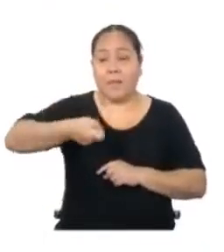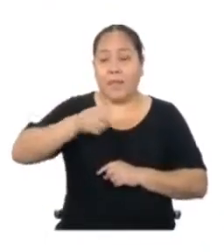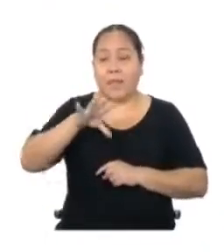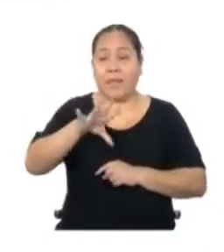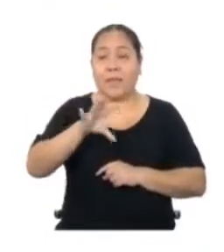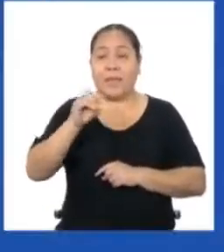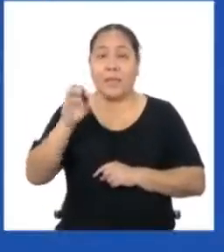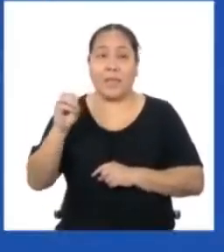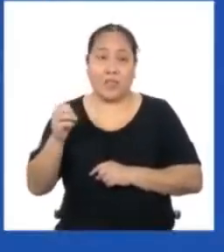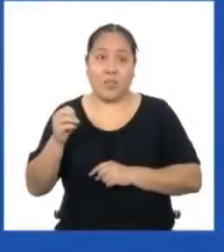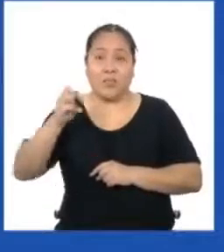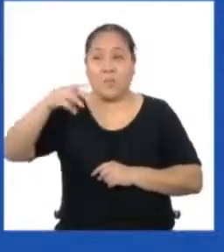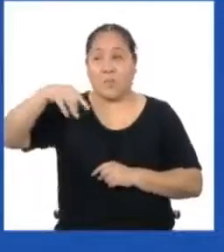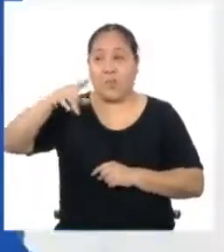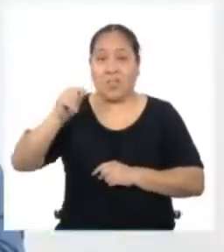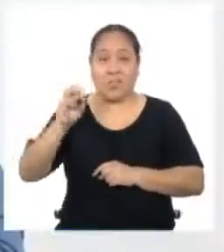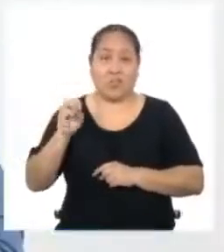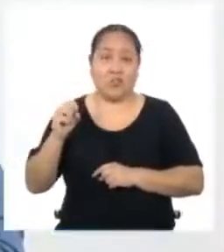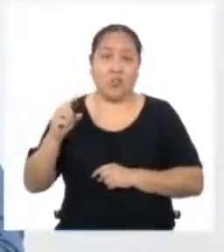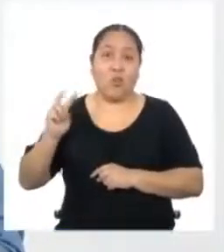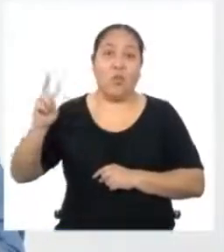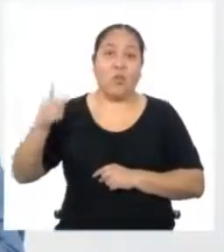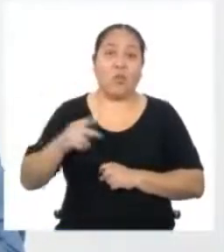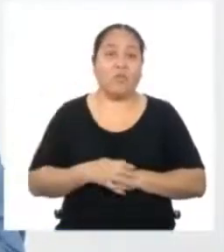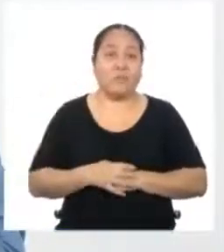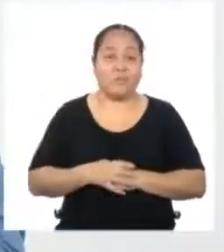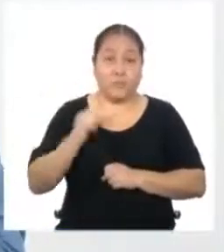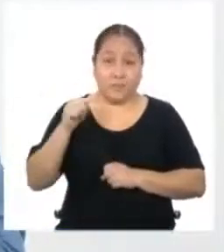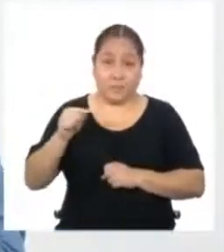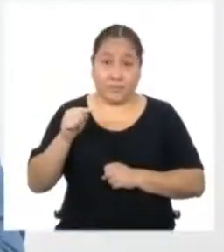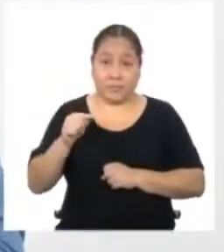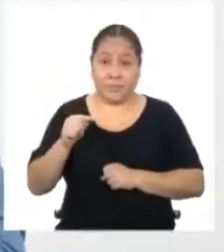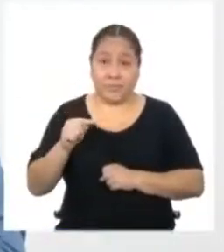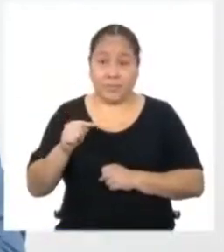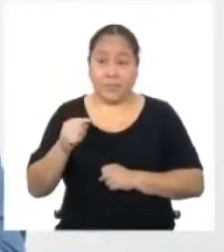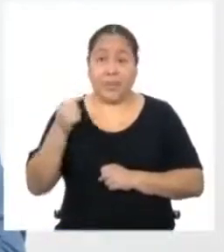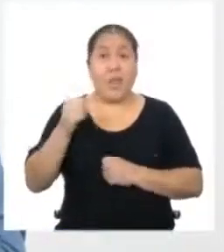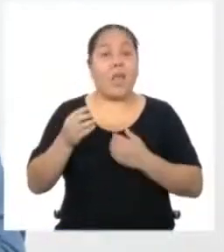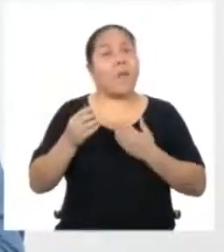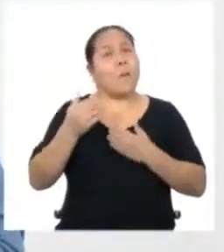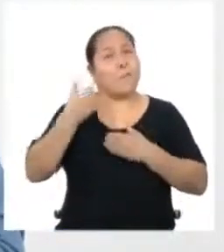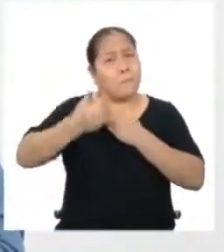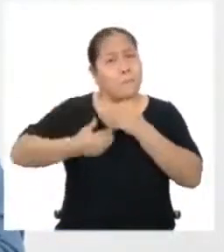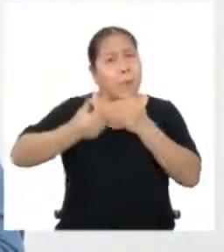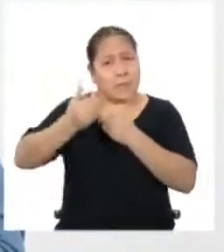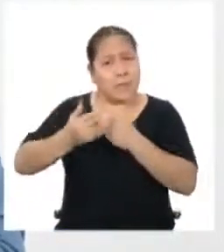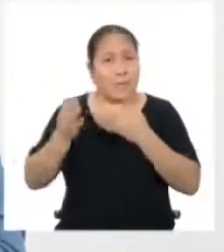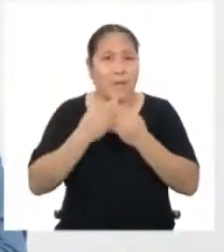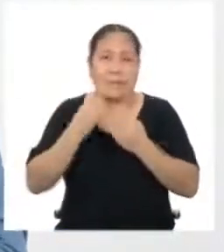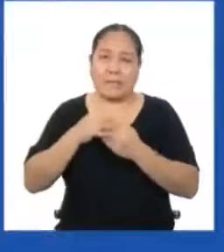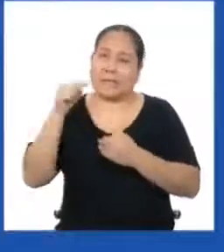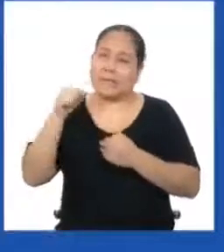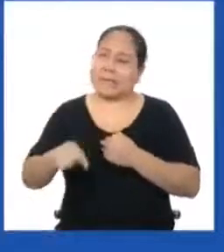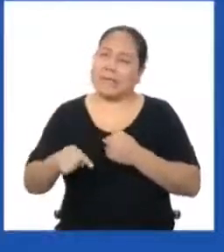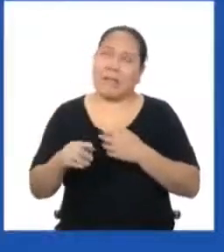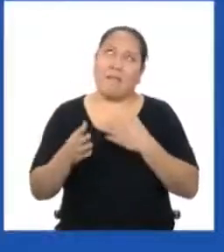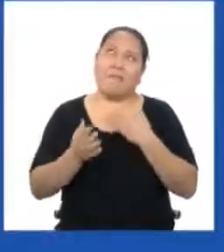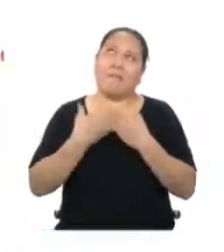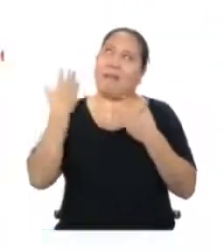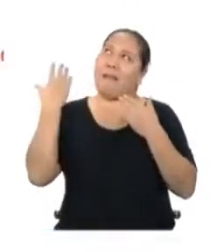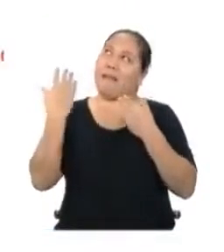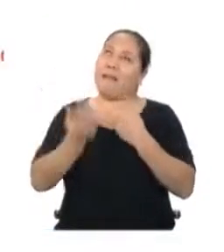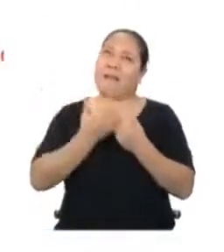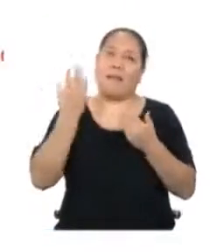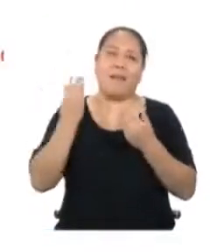.500 metros cuadrados Si los pasos anteriores fueron sencillos Este ya es sencillísimo